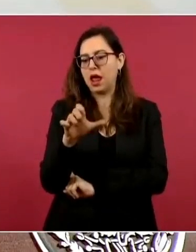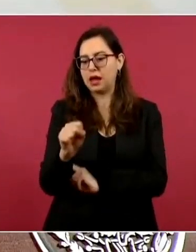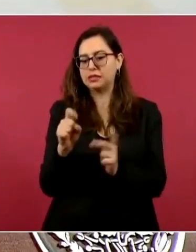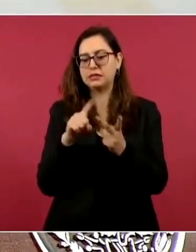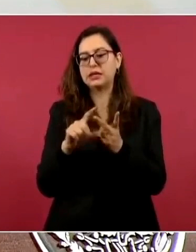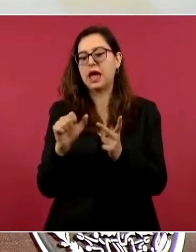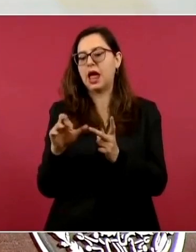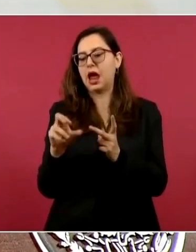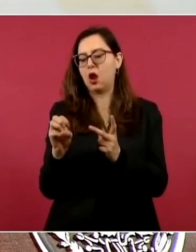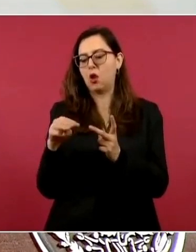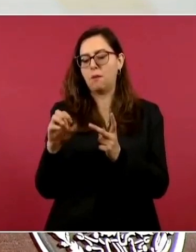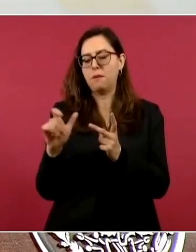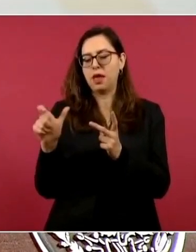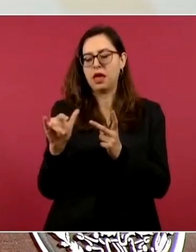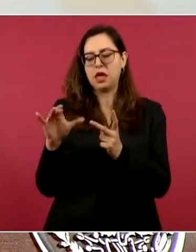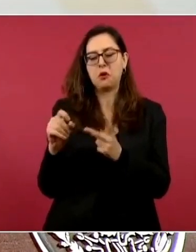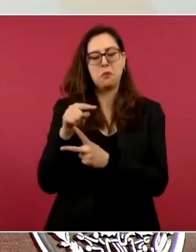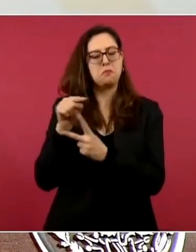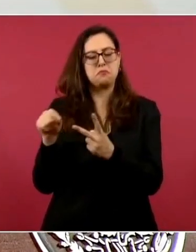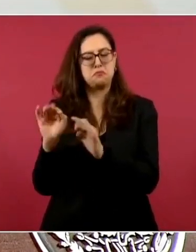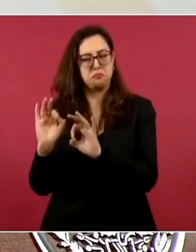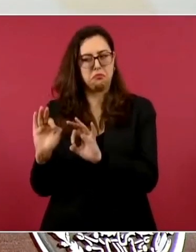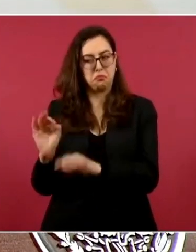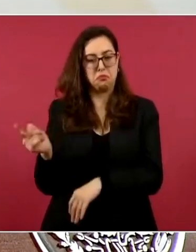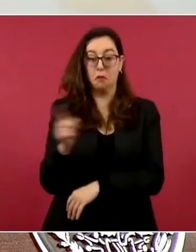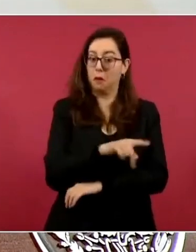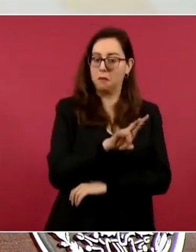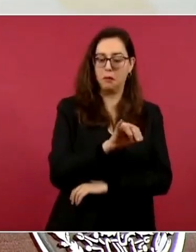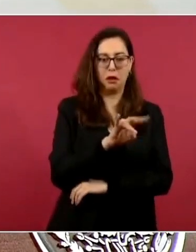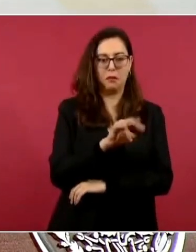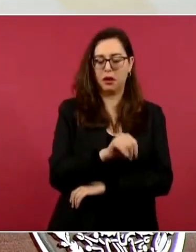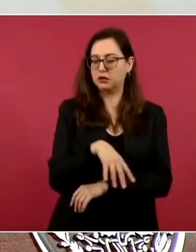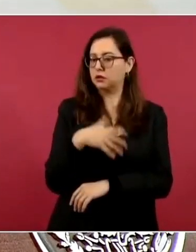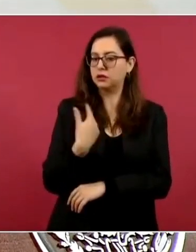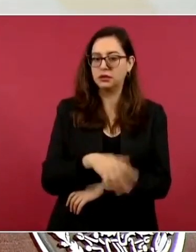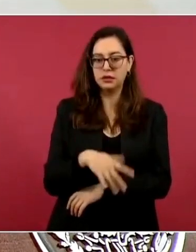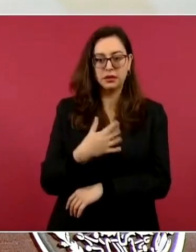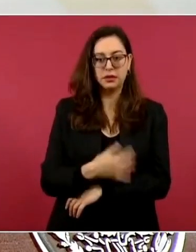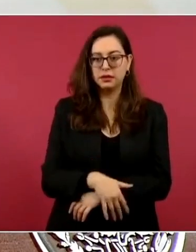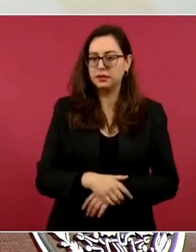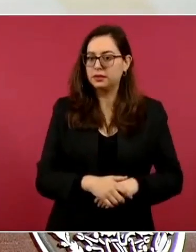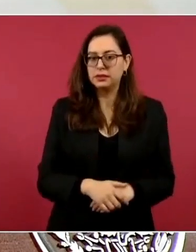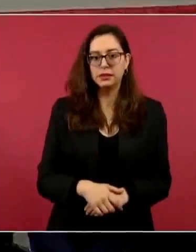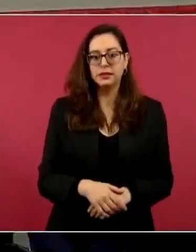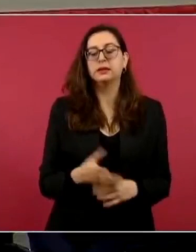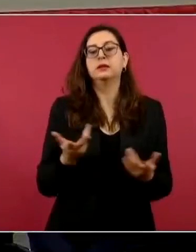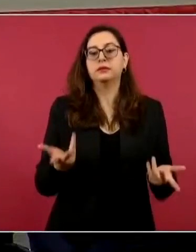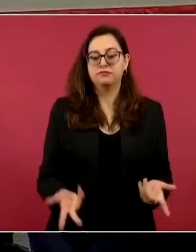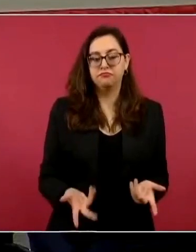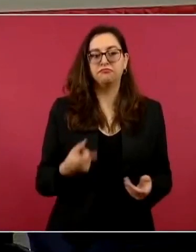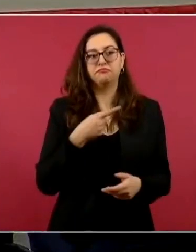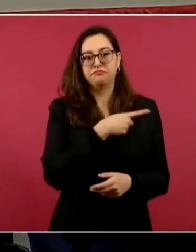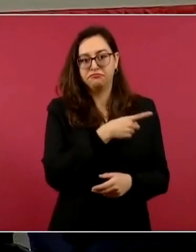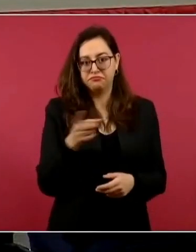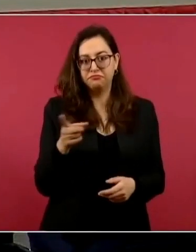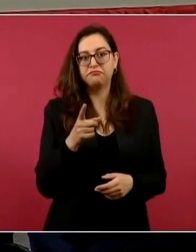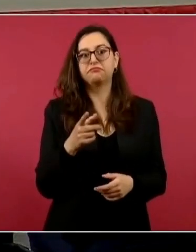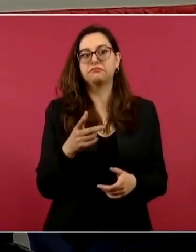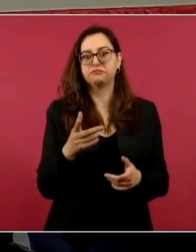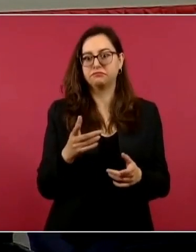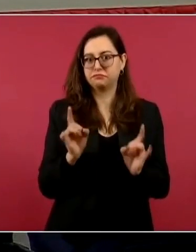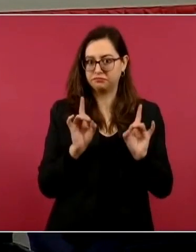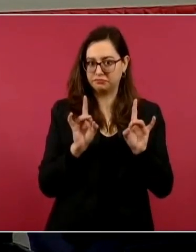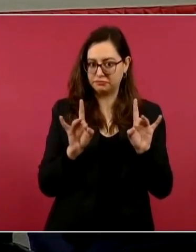respetando bien en esta disposición, pero por si quieren madrugar con alguien llámenos,